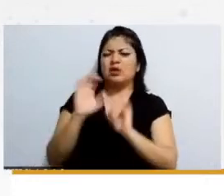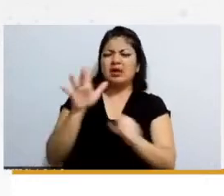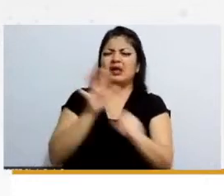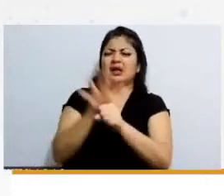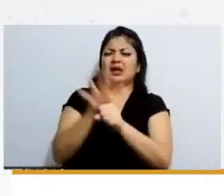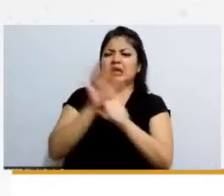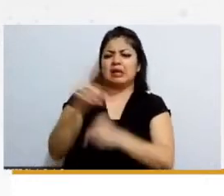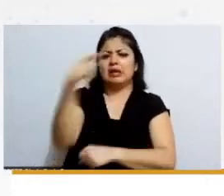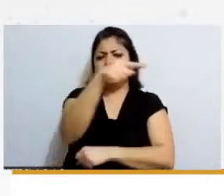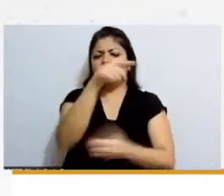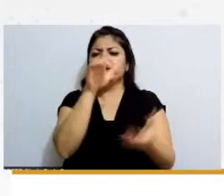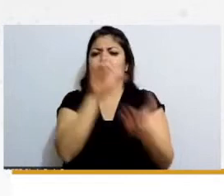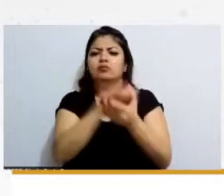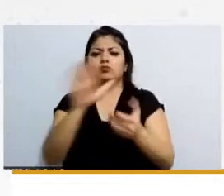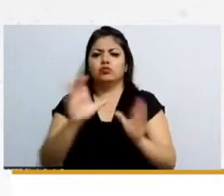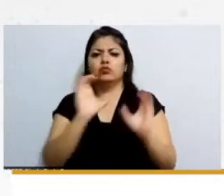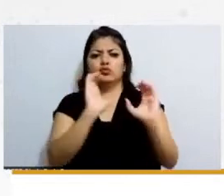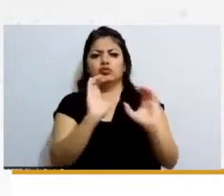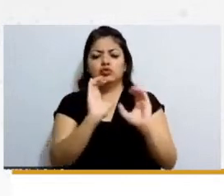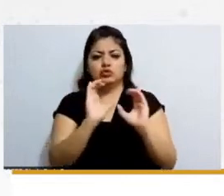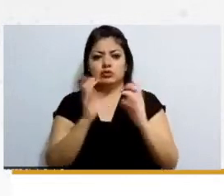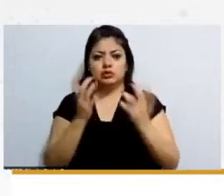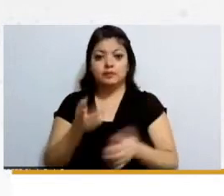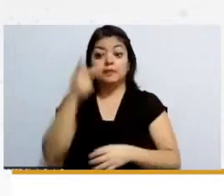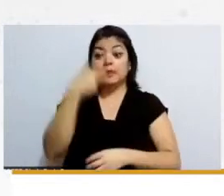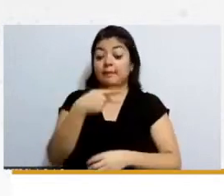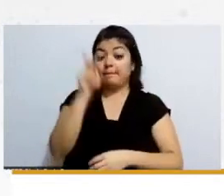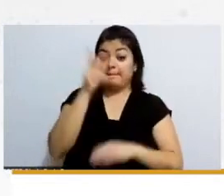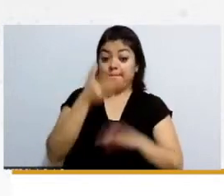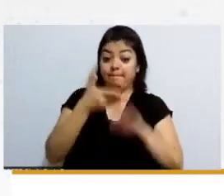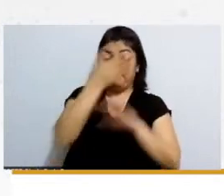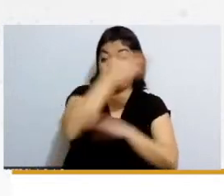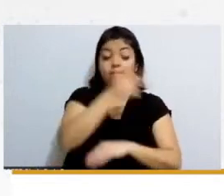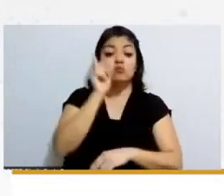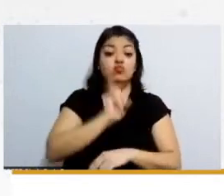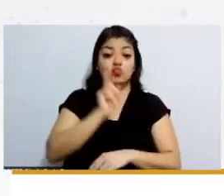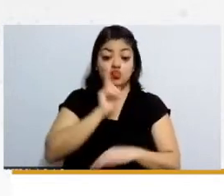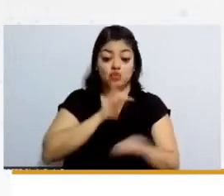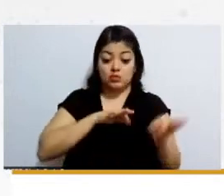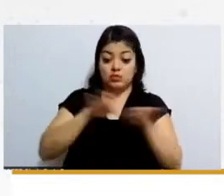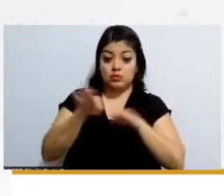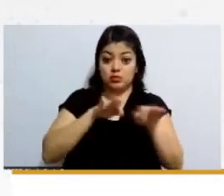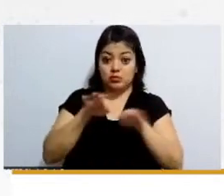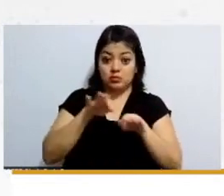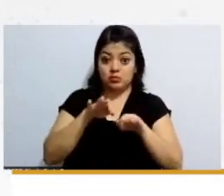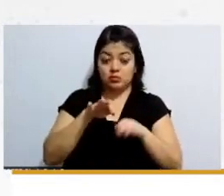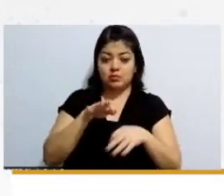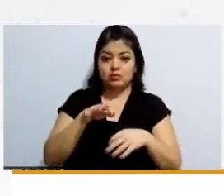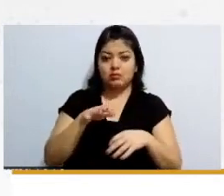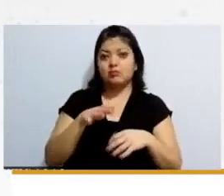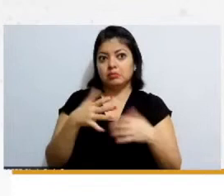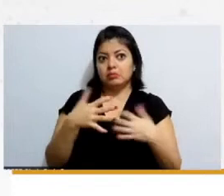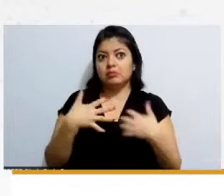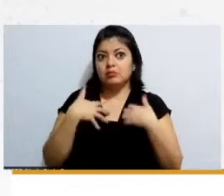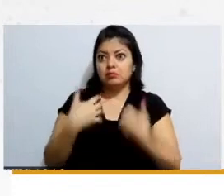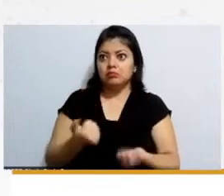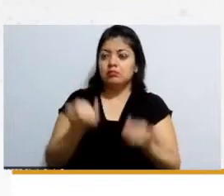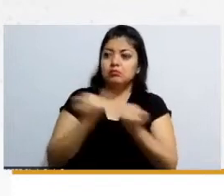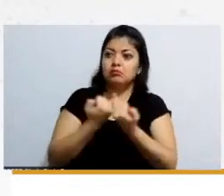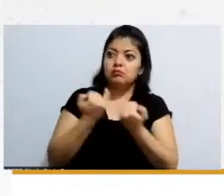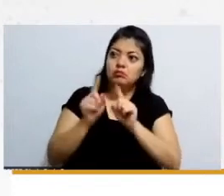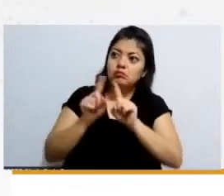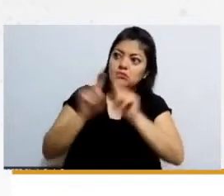pero las mujeres cuando trabajaban se entiende que el hombre no se quedaba en casa entonces